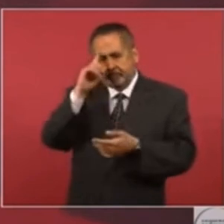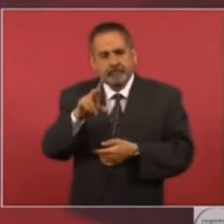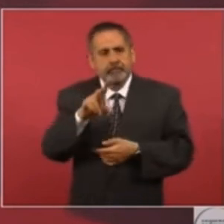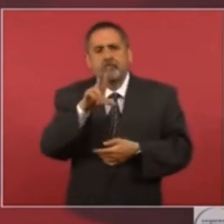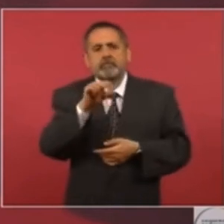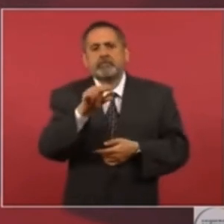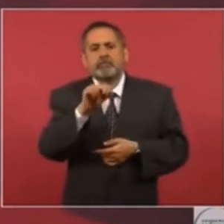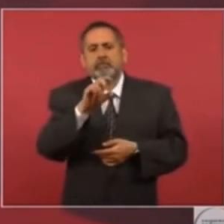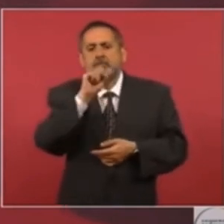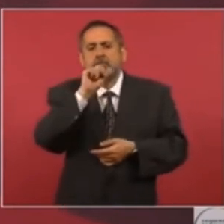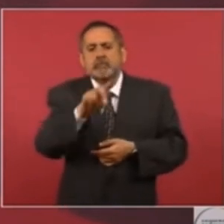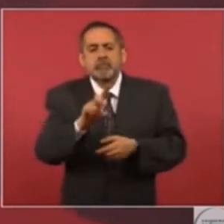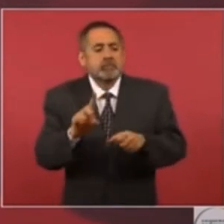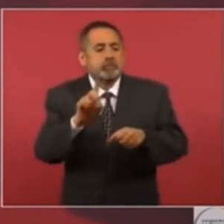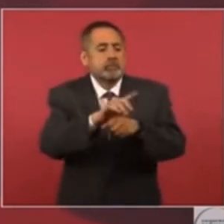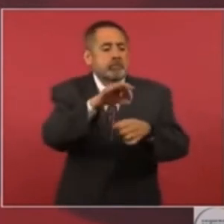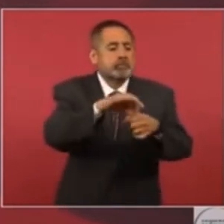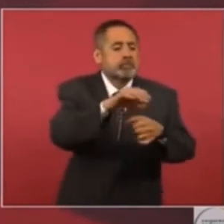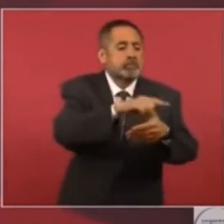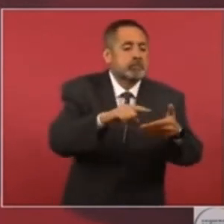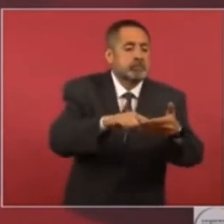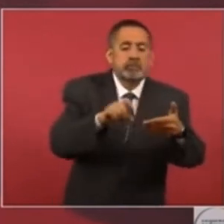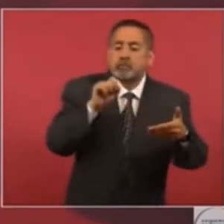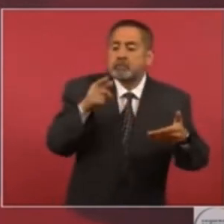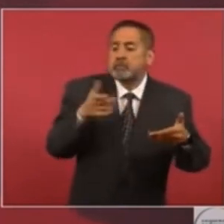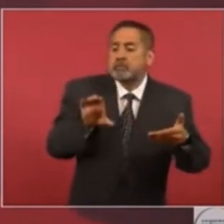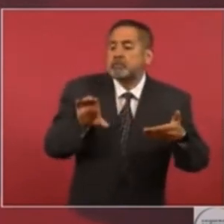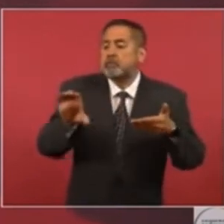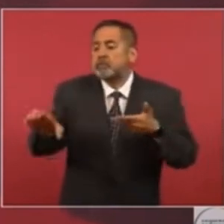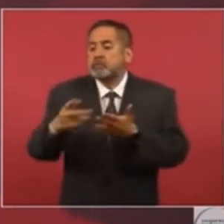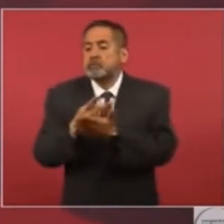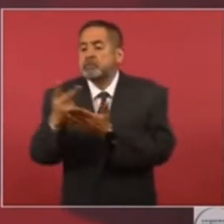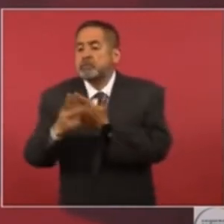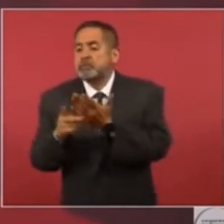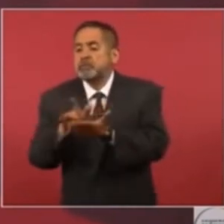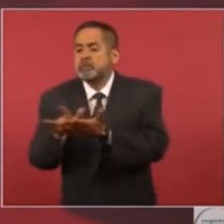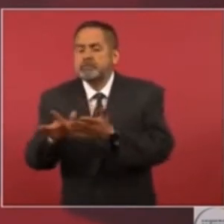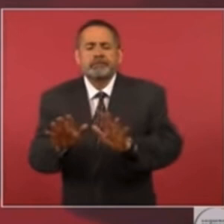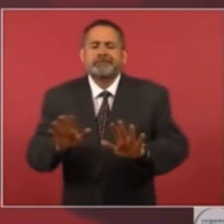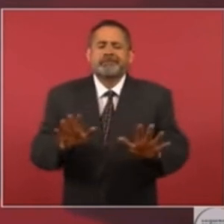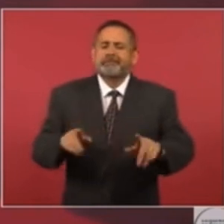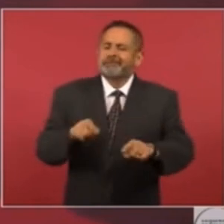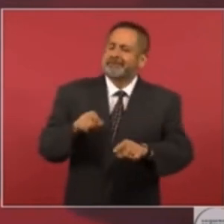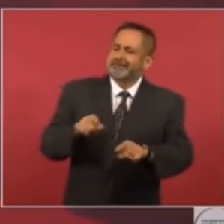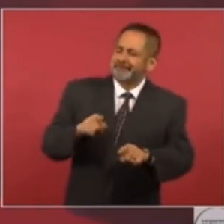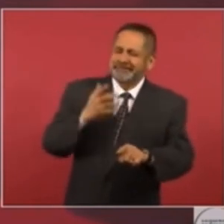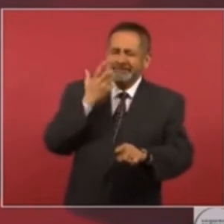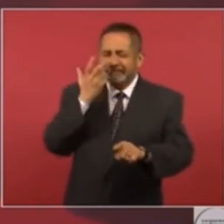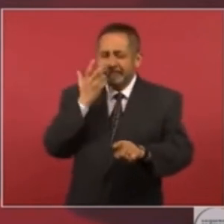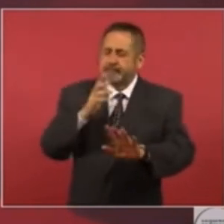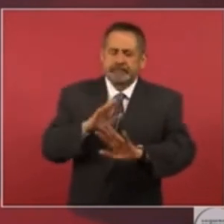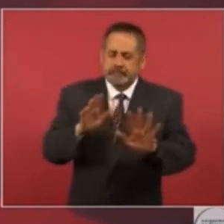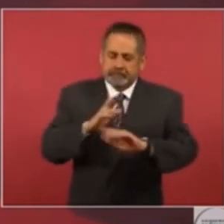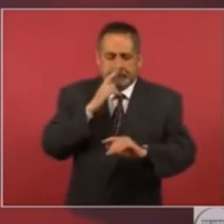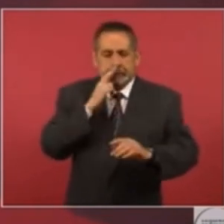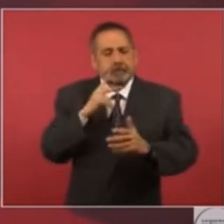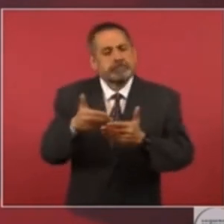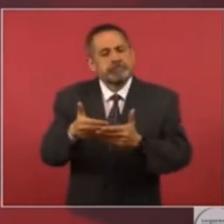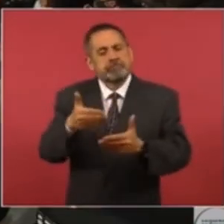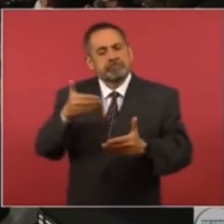durante las campañas. Eso se ha hecho siempre.